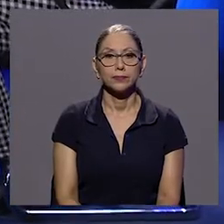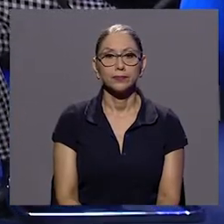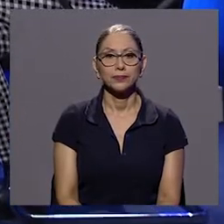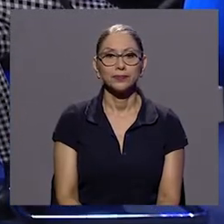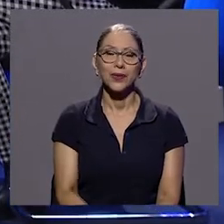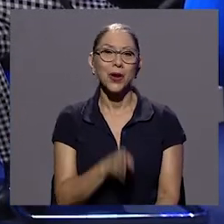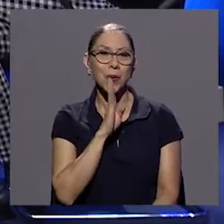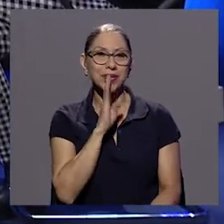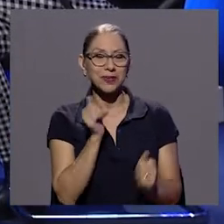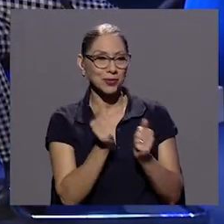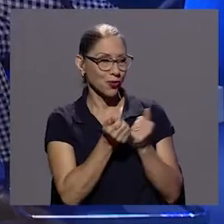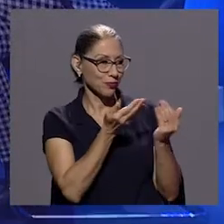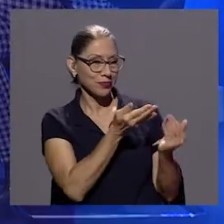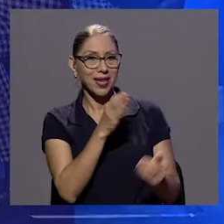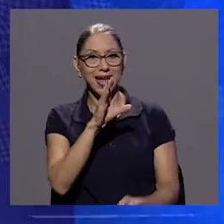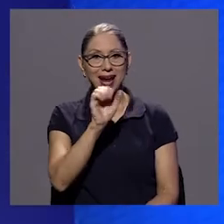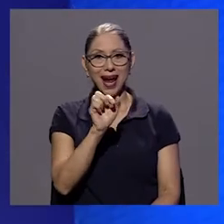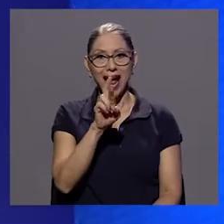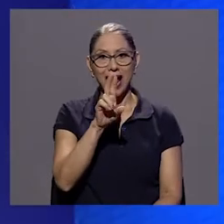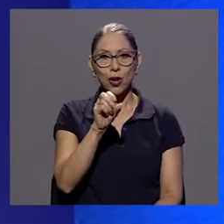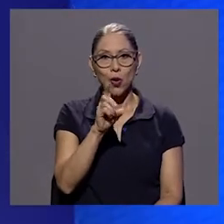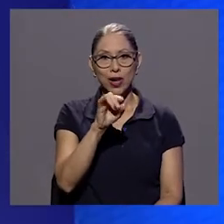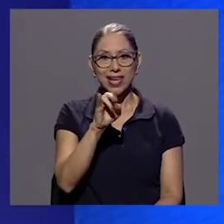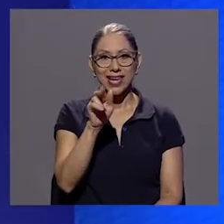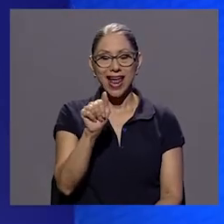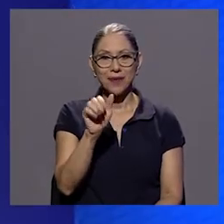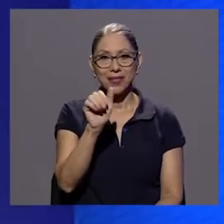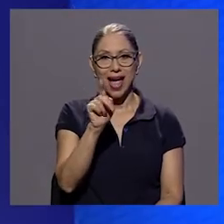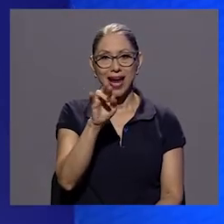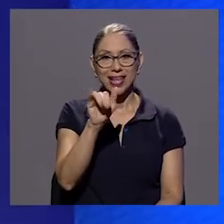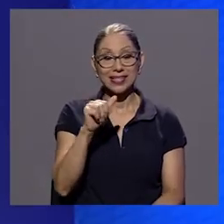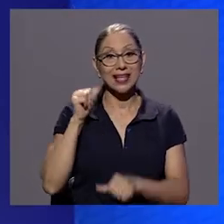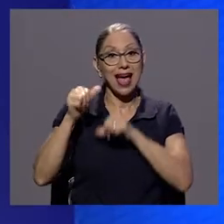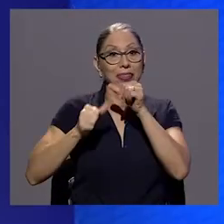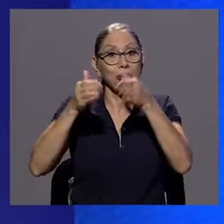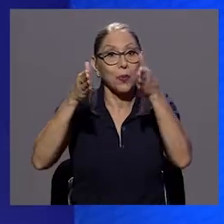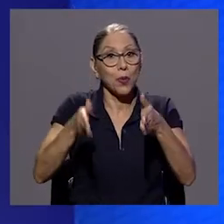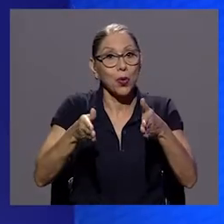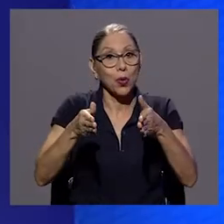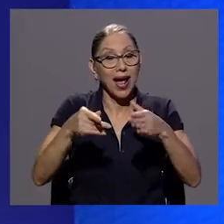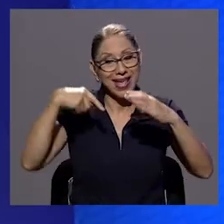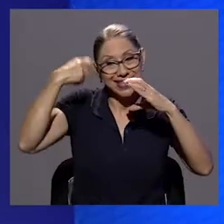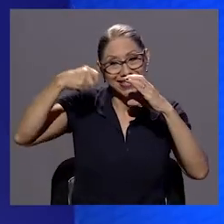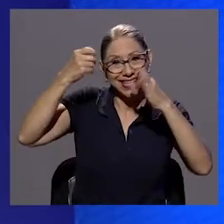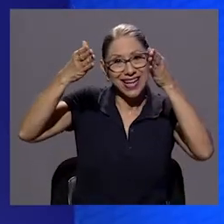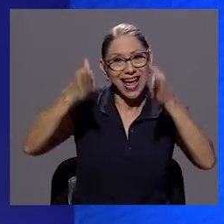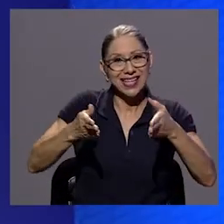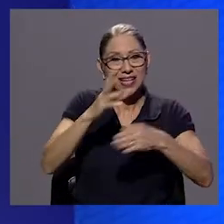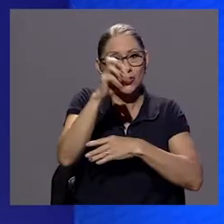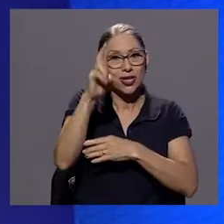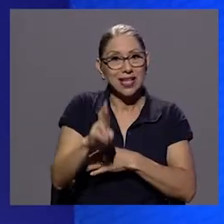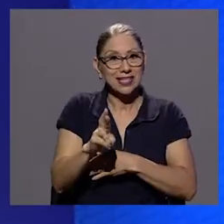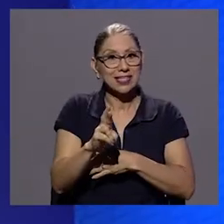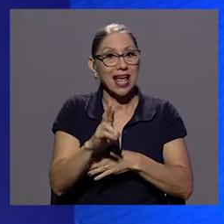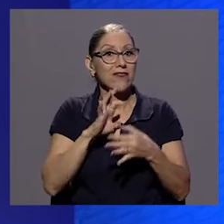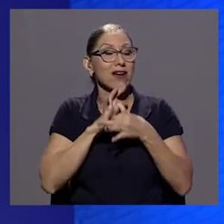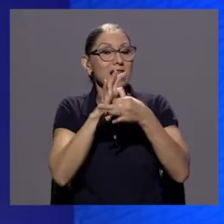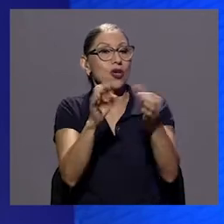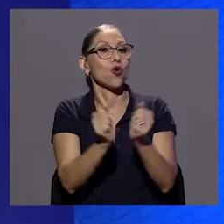conversamos con Carolina Arias antropóloga y cineasta costarricense a propósito de su ópera prima objetos